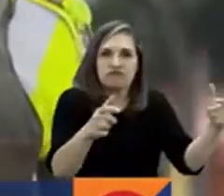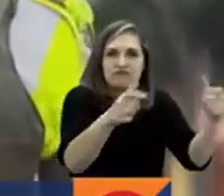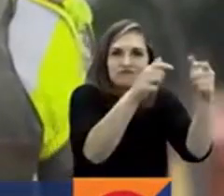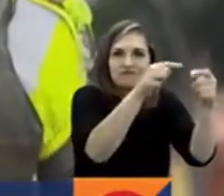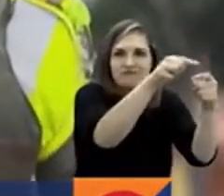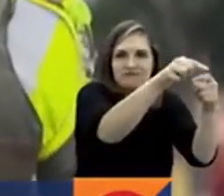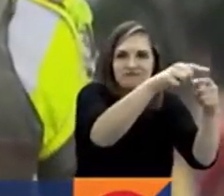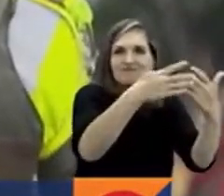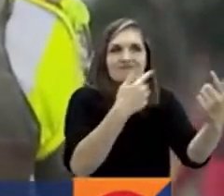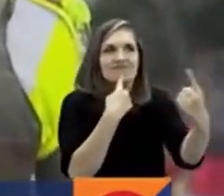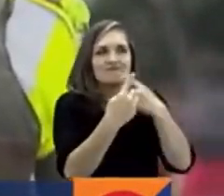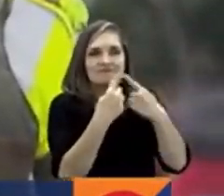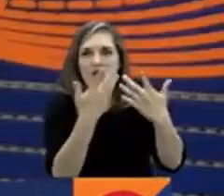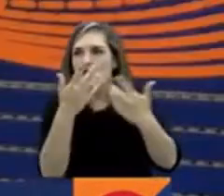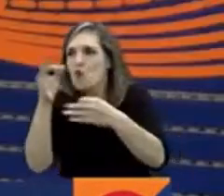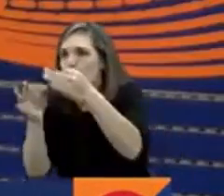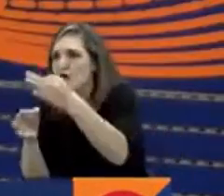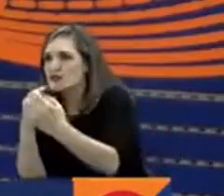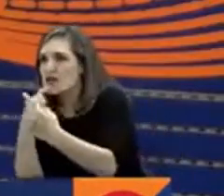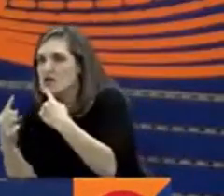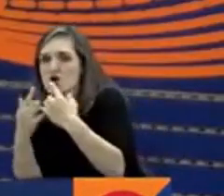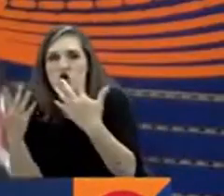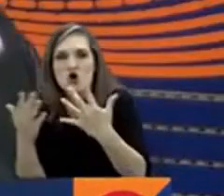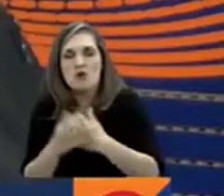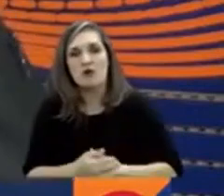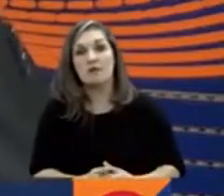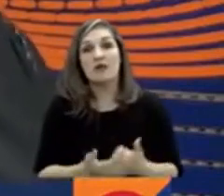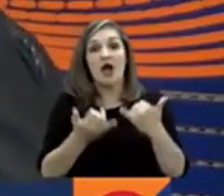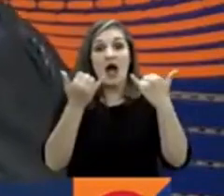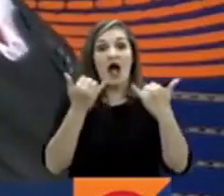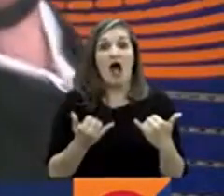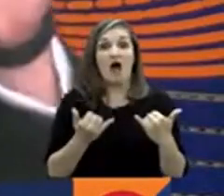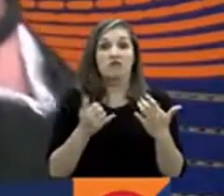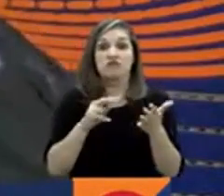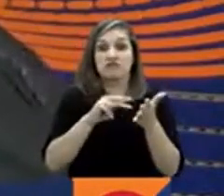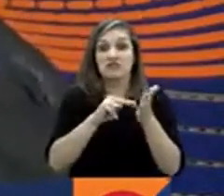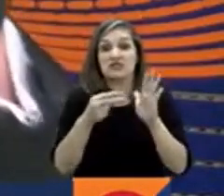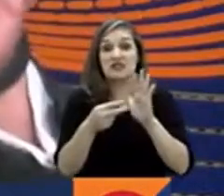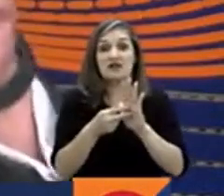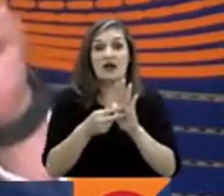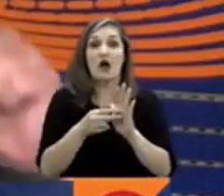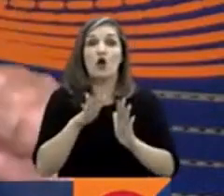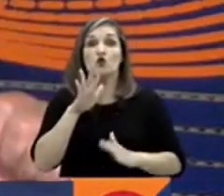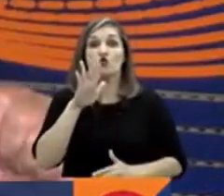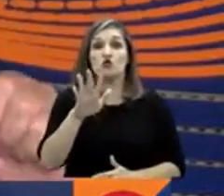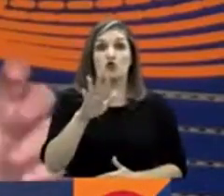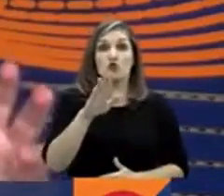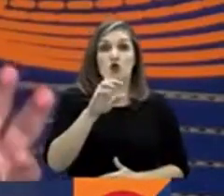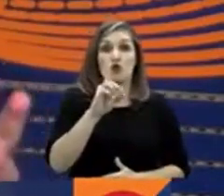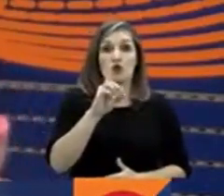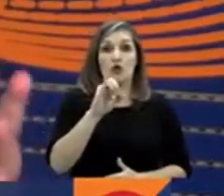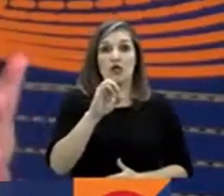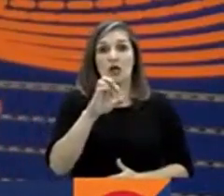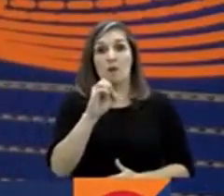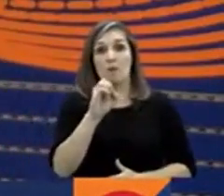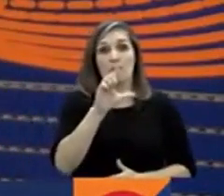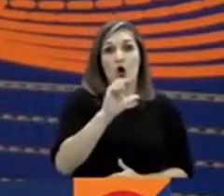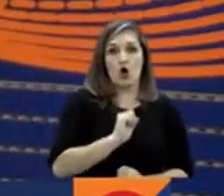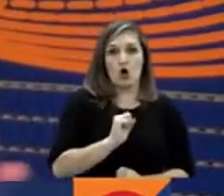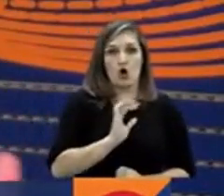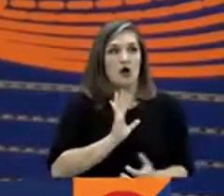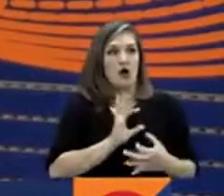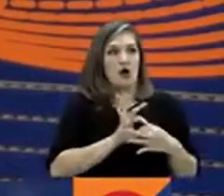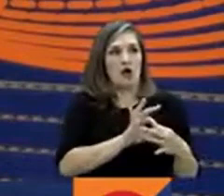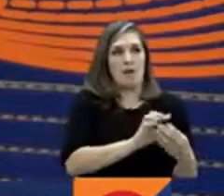la policía se pueda politizar. Nadie quiere que la Dipol sea de tal partido y la Dijin de tal otro